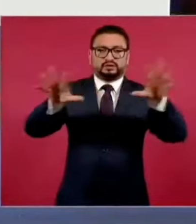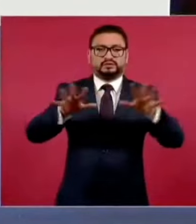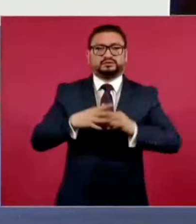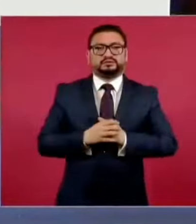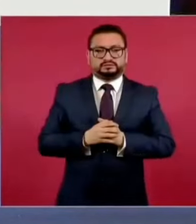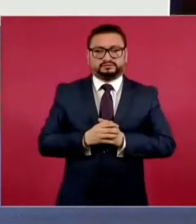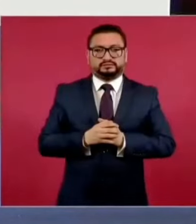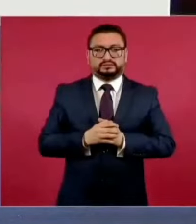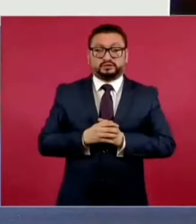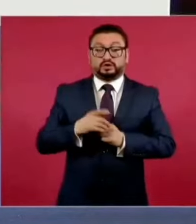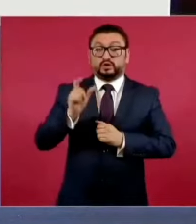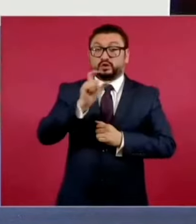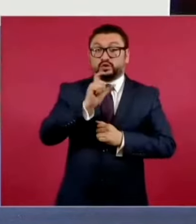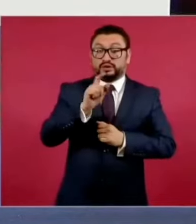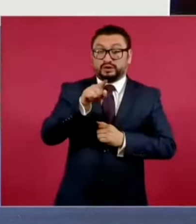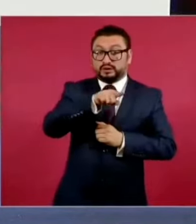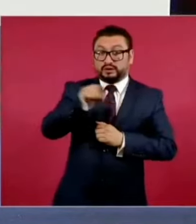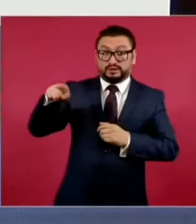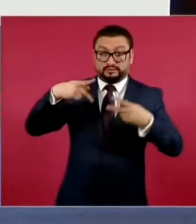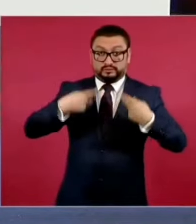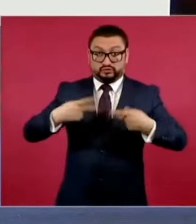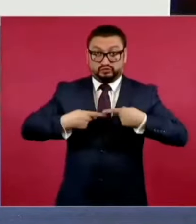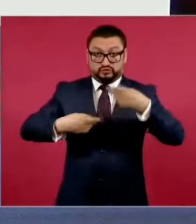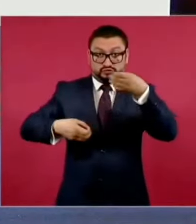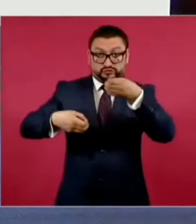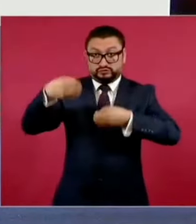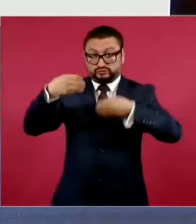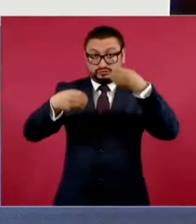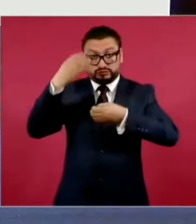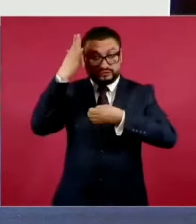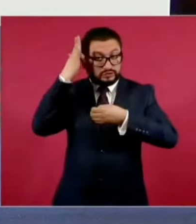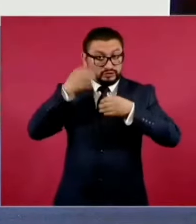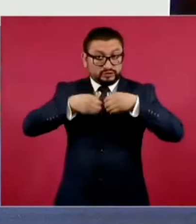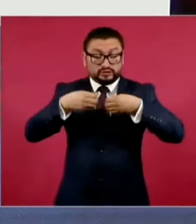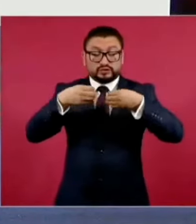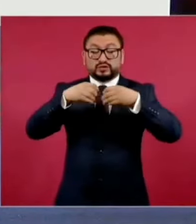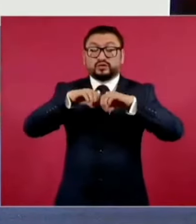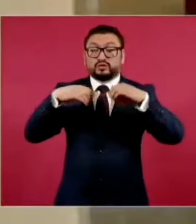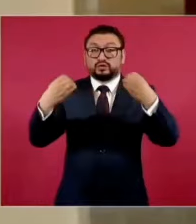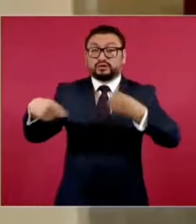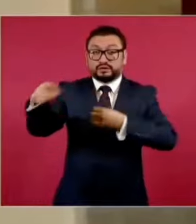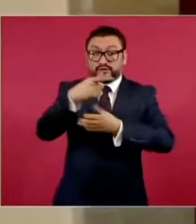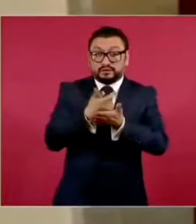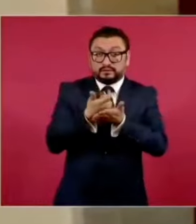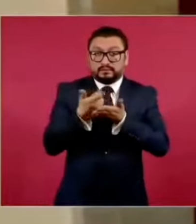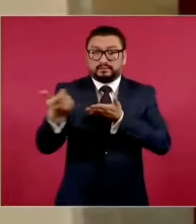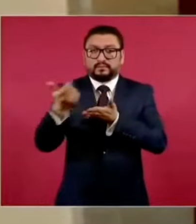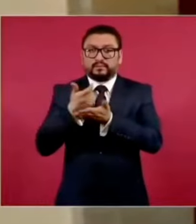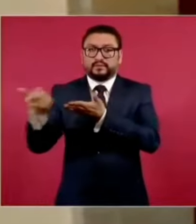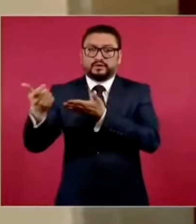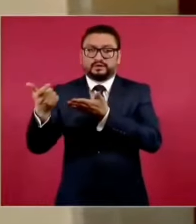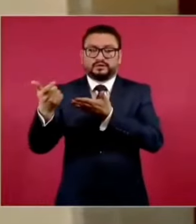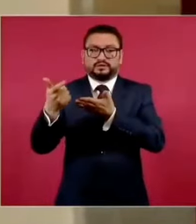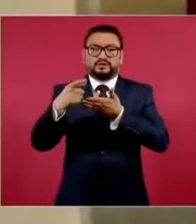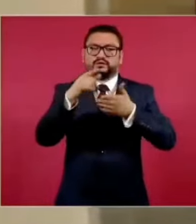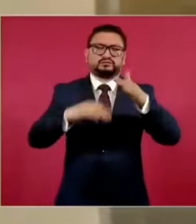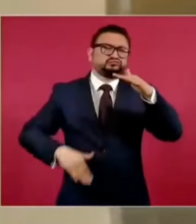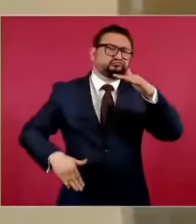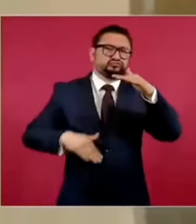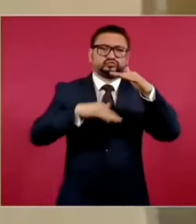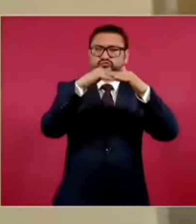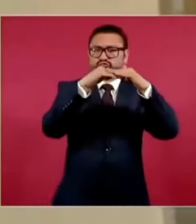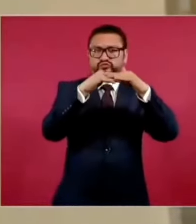las remuneraciones de los ministros, de las ministras deben ajustarse al tope máximo